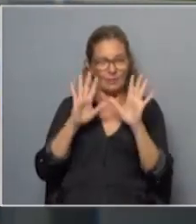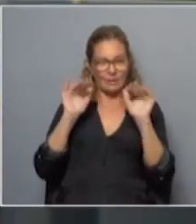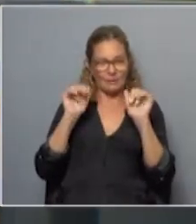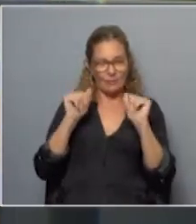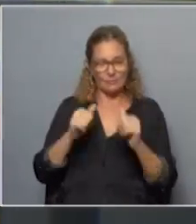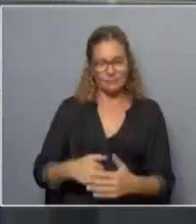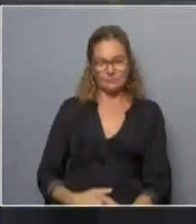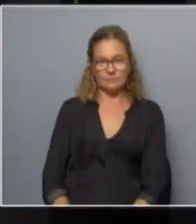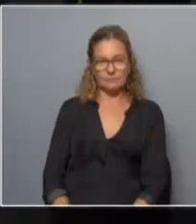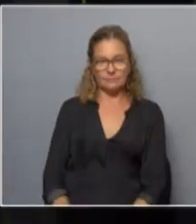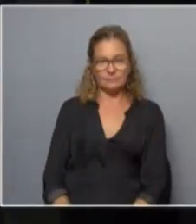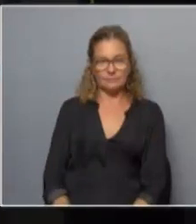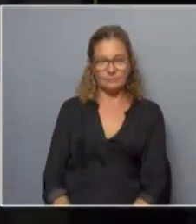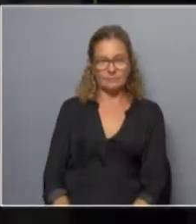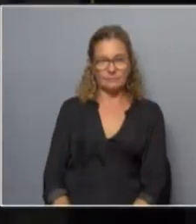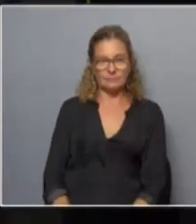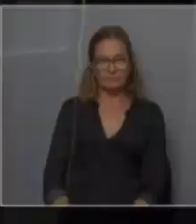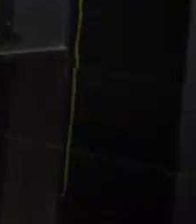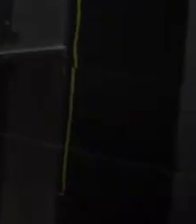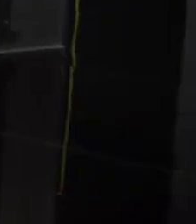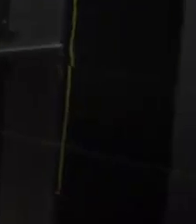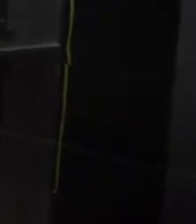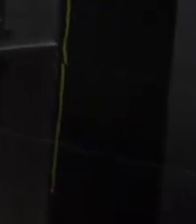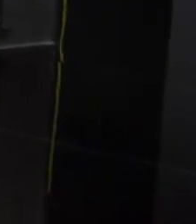chau chau chau